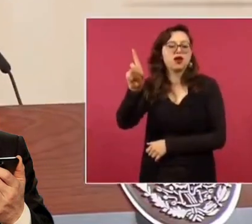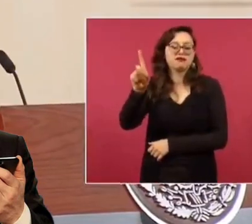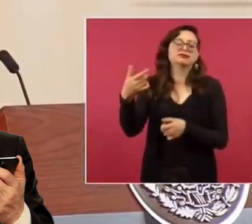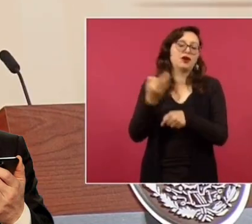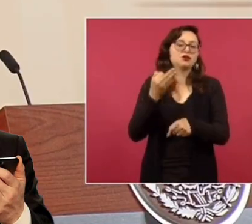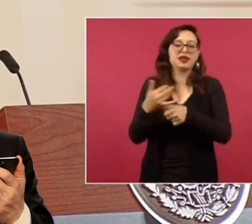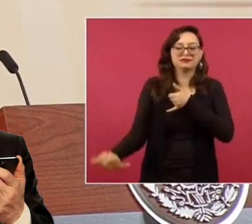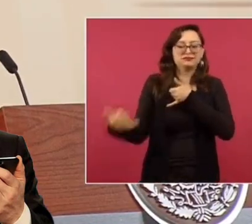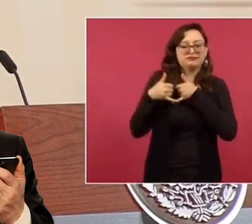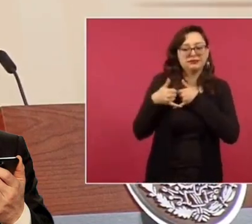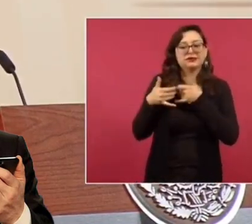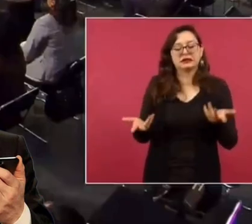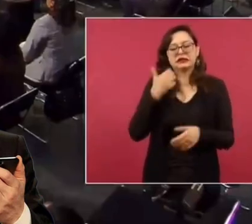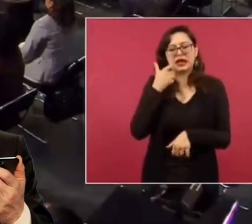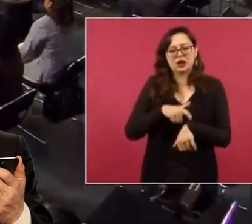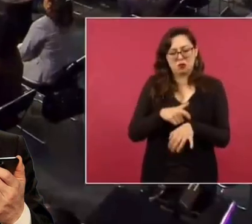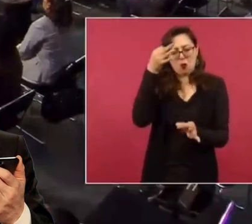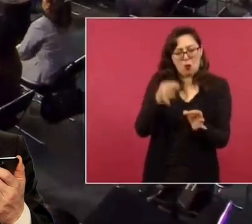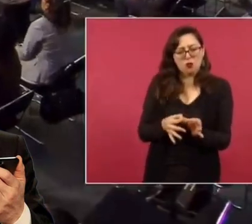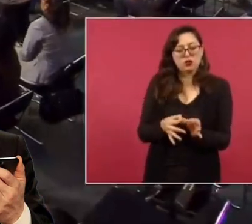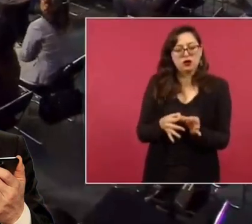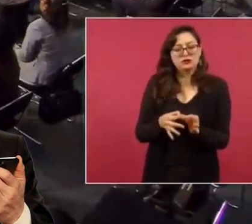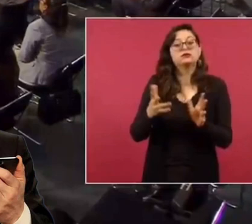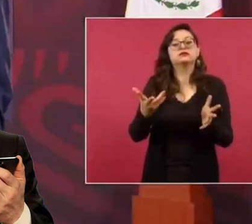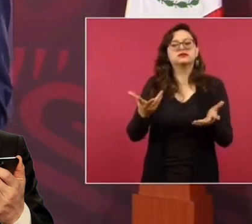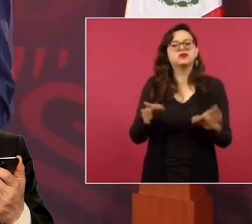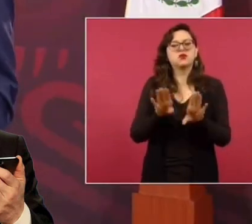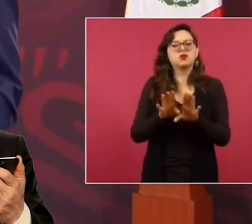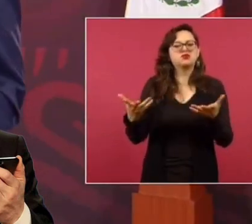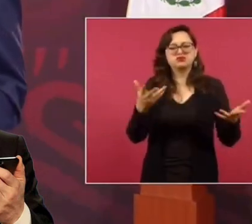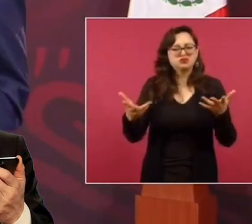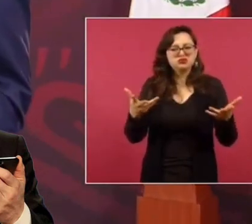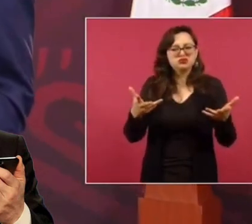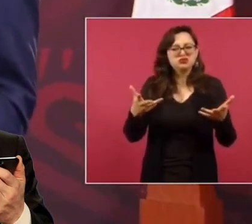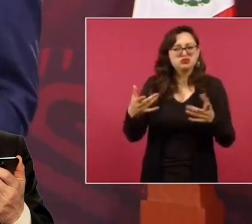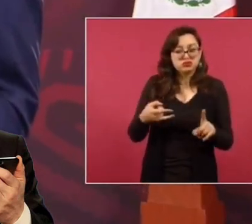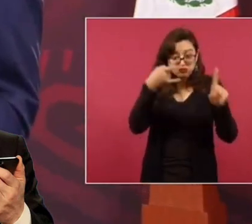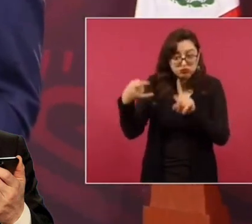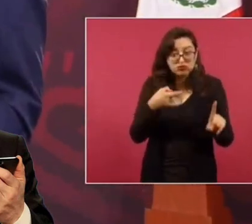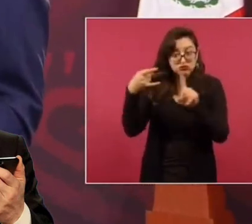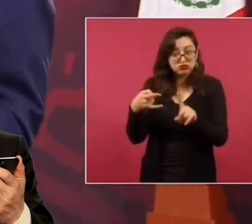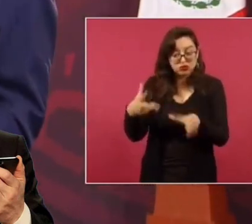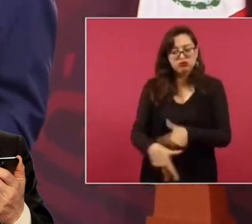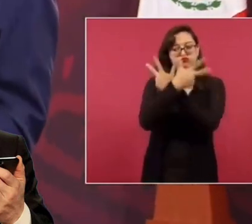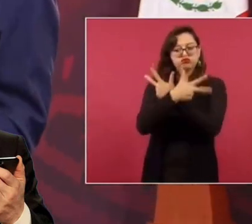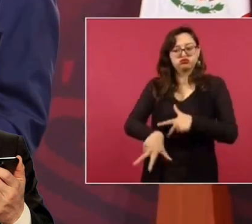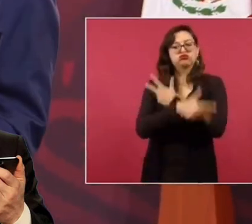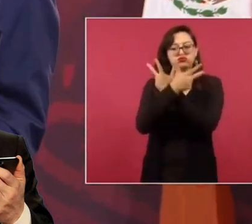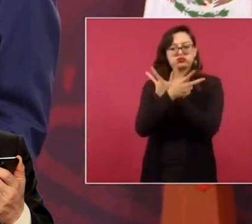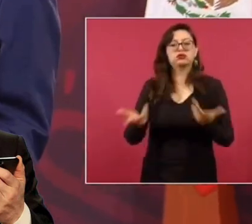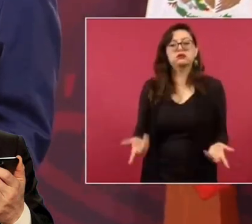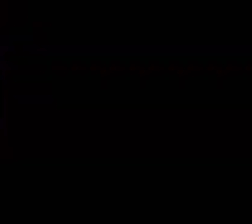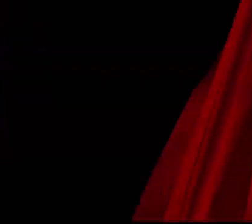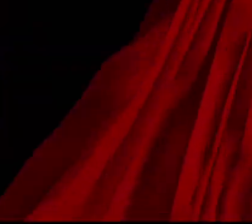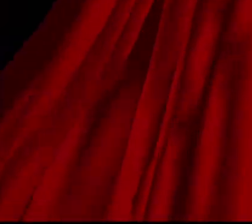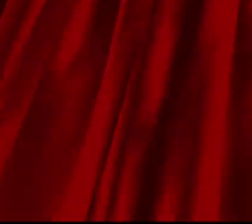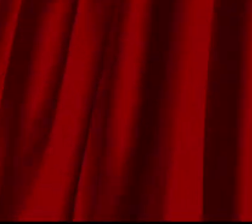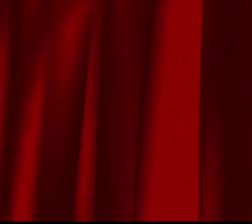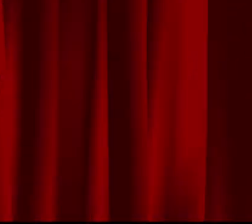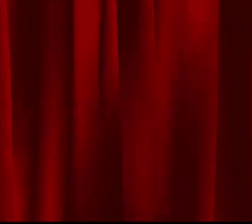Ah, sí, y no quiero estar con tu al... ¿Cómo se llama esto? ¿Tele... ¿Teleconferencia? ¿Sí? Y ya mañana les platico.